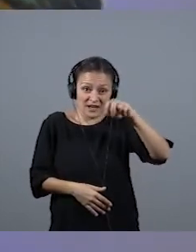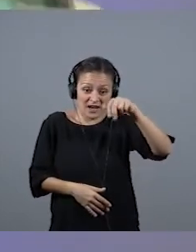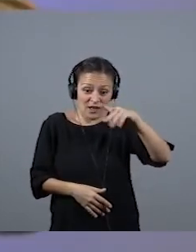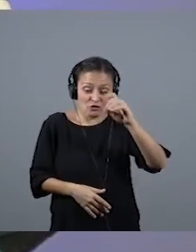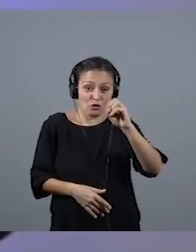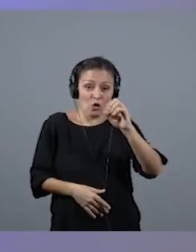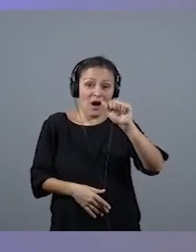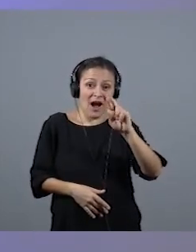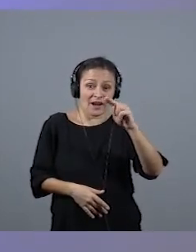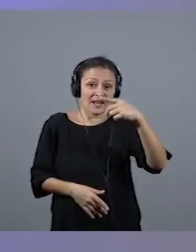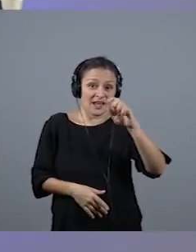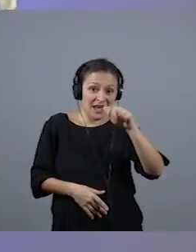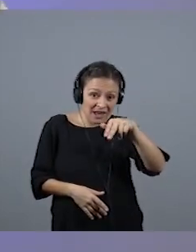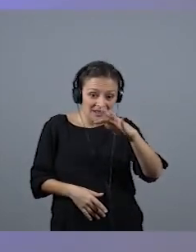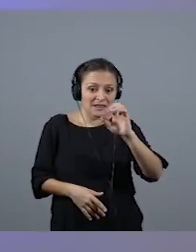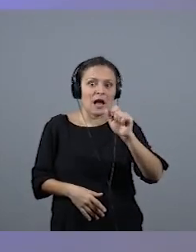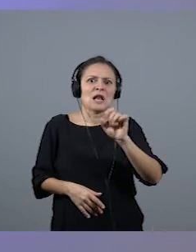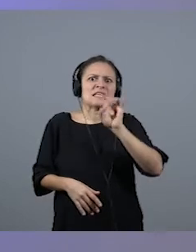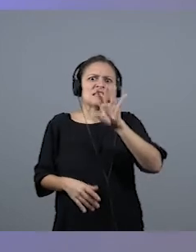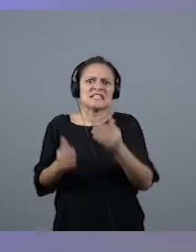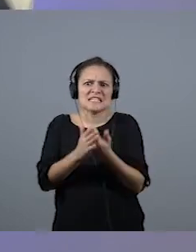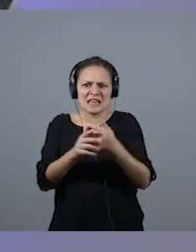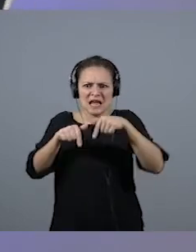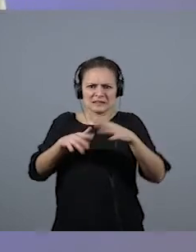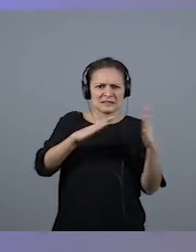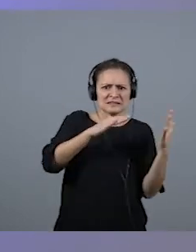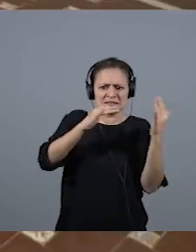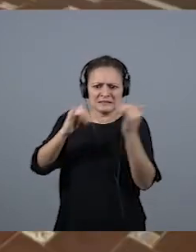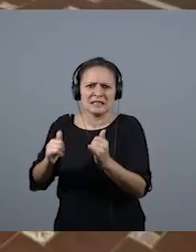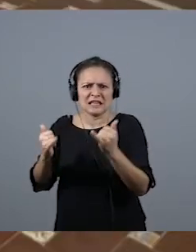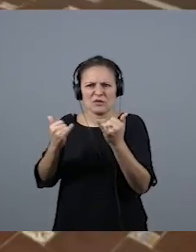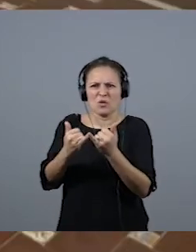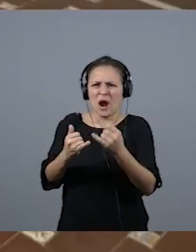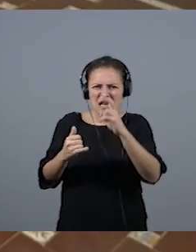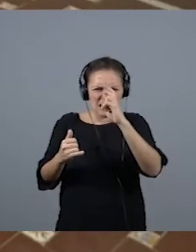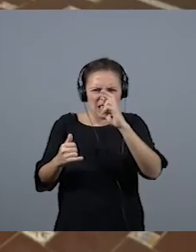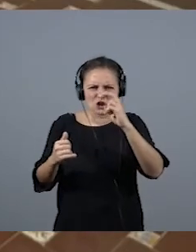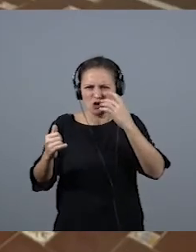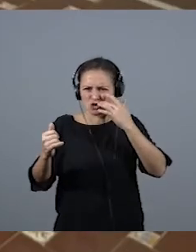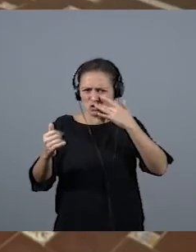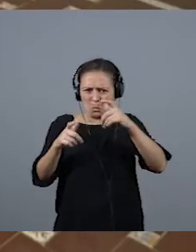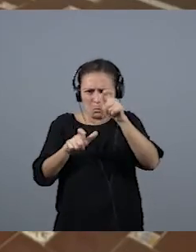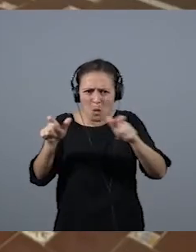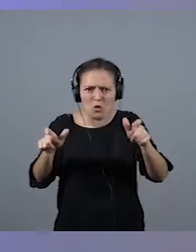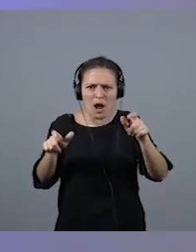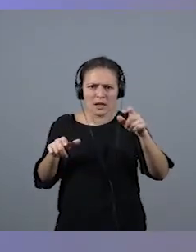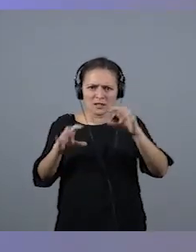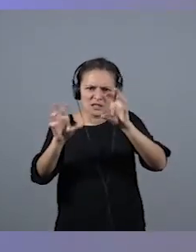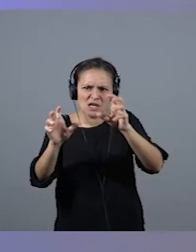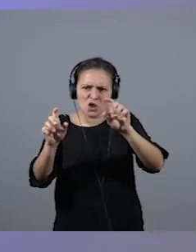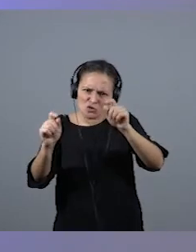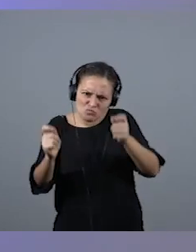lo que podía, se afincaba aquí 15 días, retransmitía clásicos populares, todo, vale, aún así costaba.